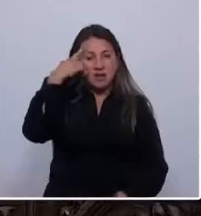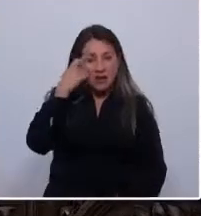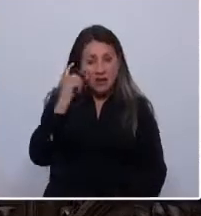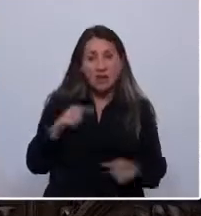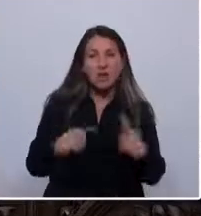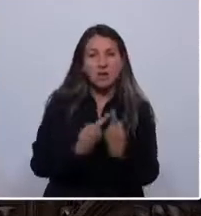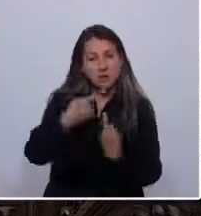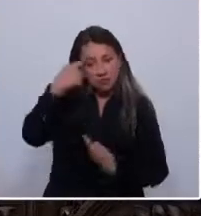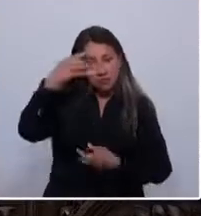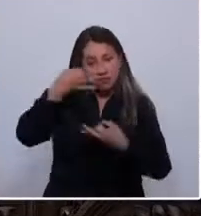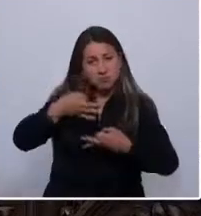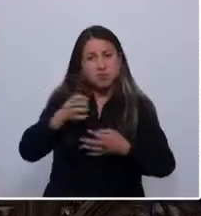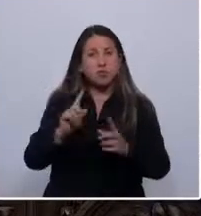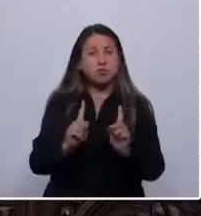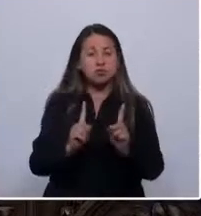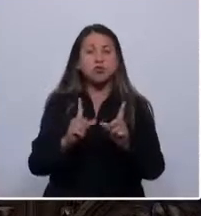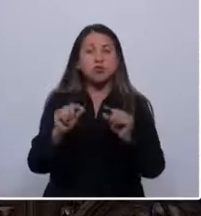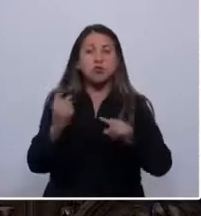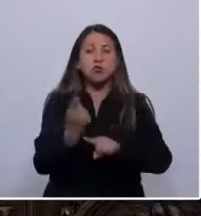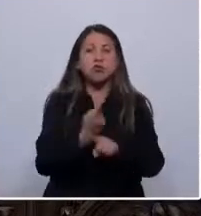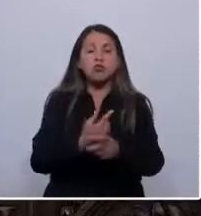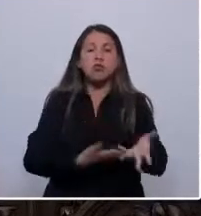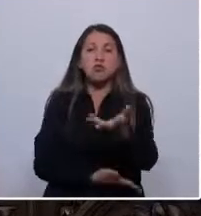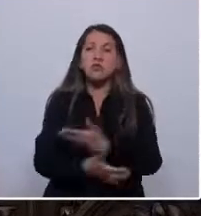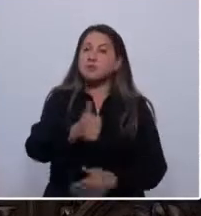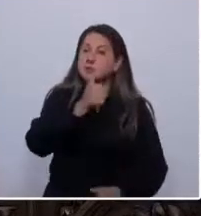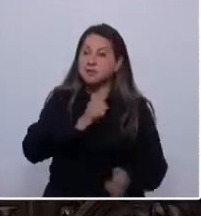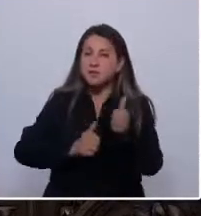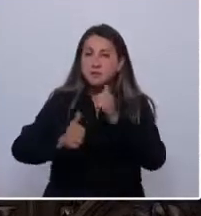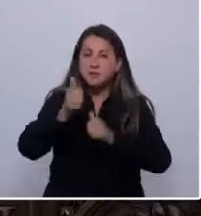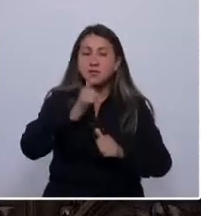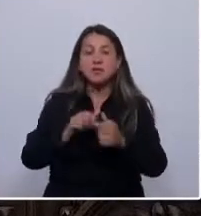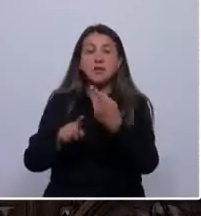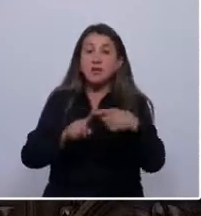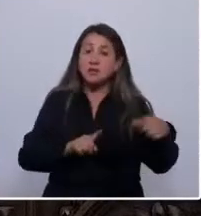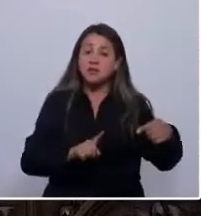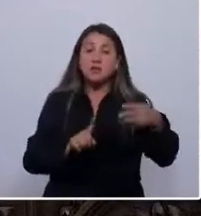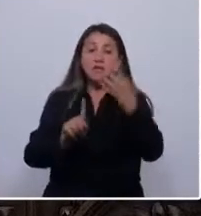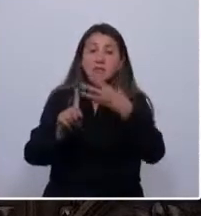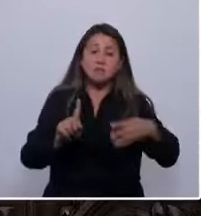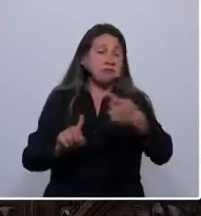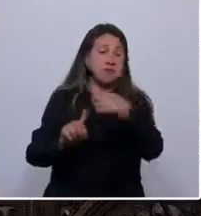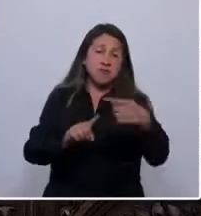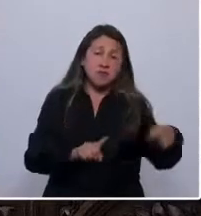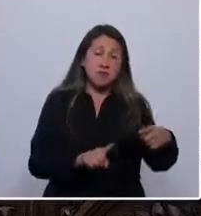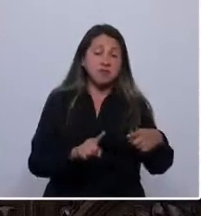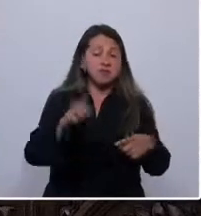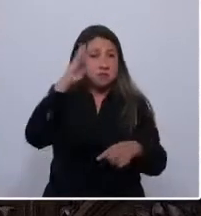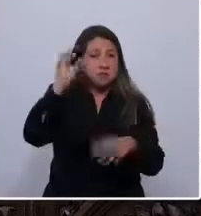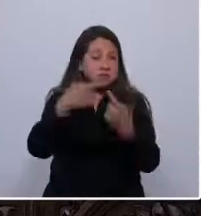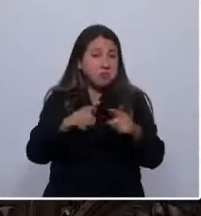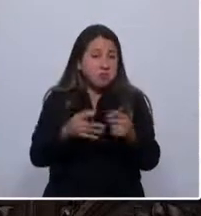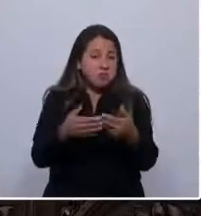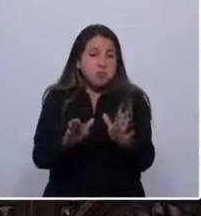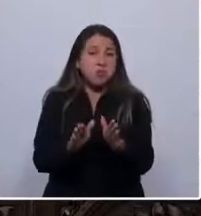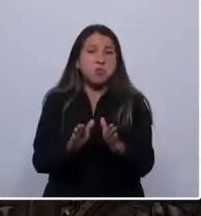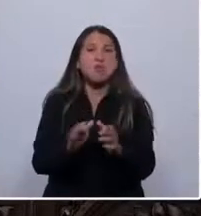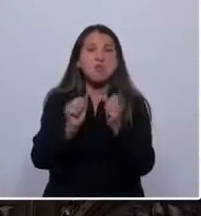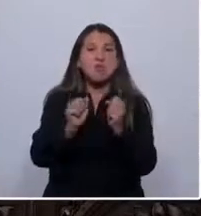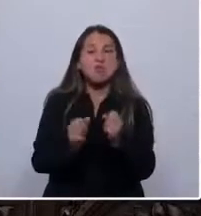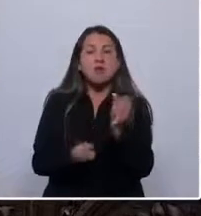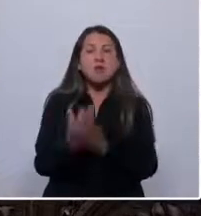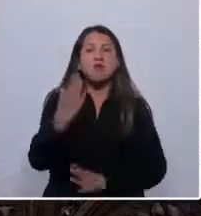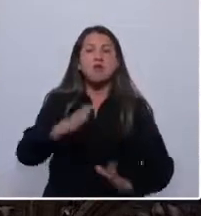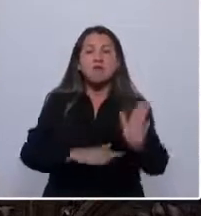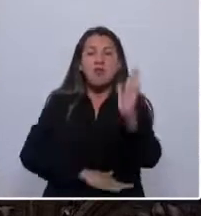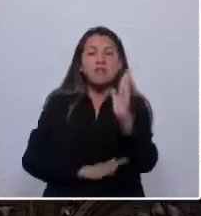convicciones. Un diálogo tolerante de la diversidad y respetuoso de la libertad. La nueva constitución debe fundarse en aquello